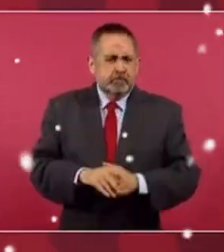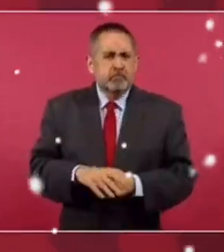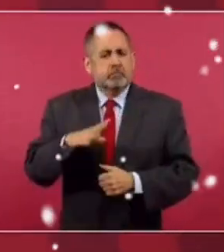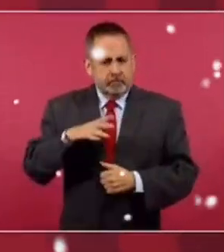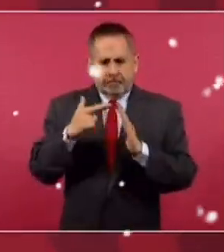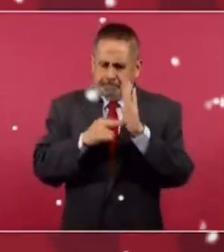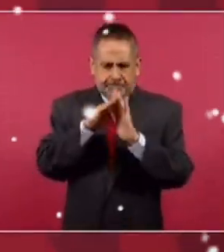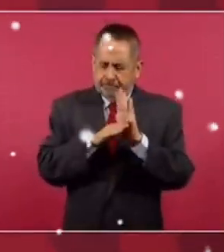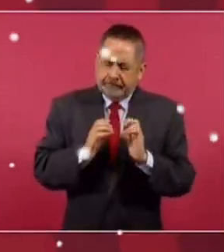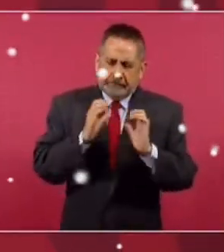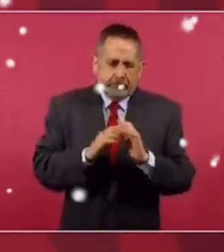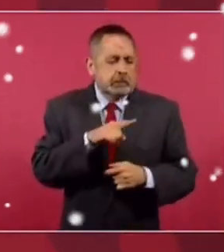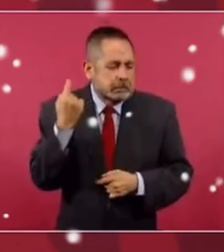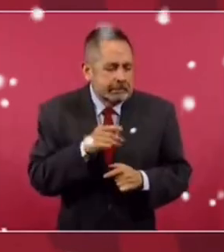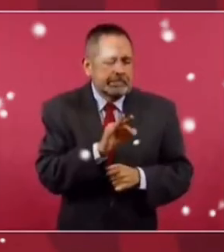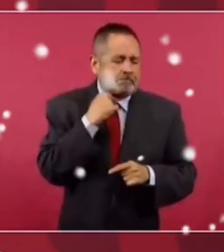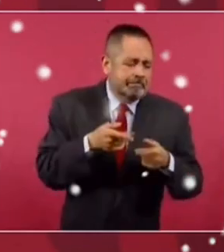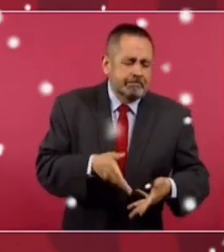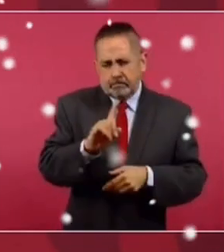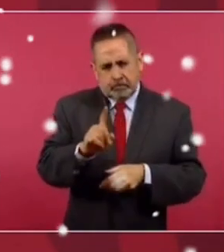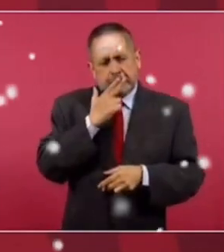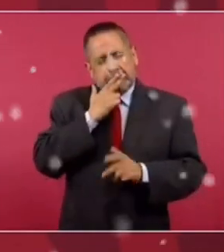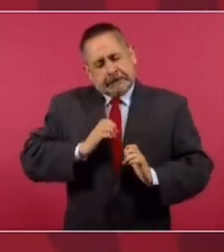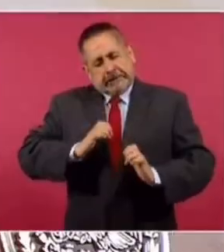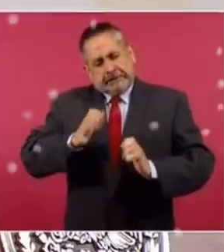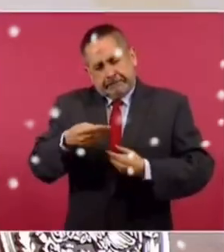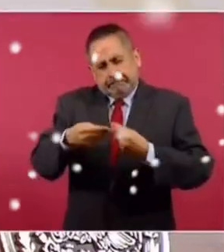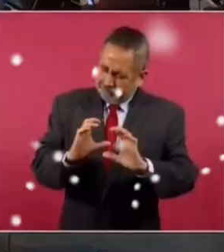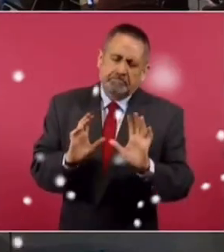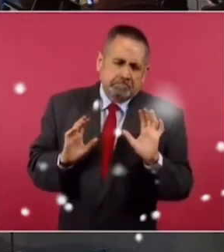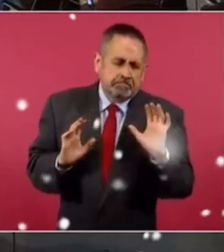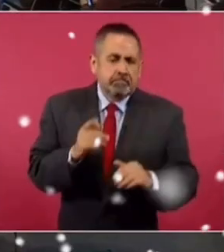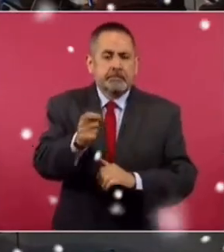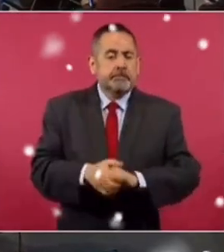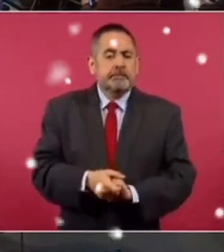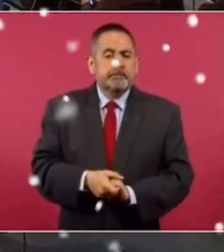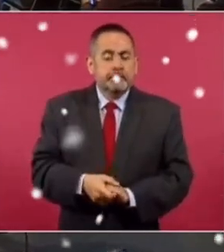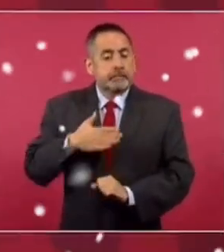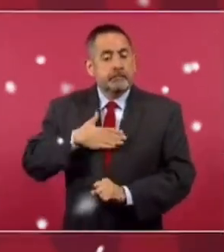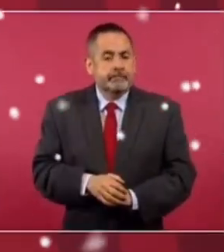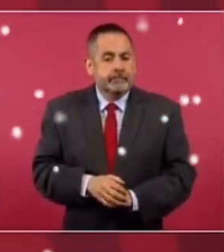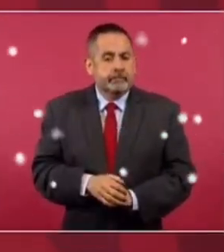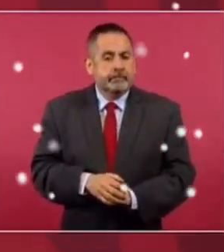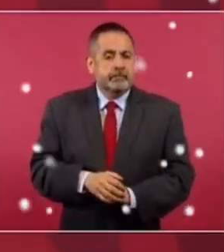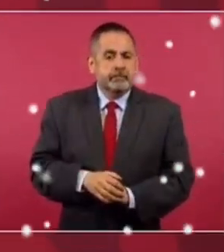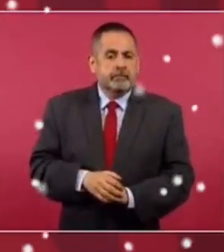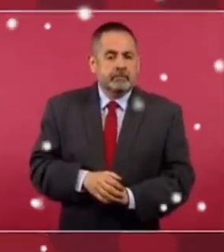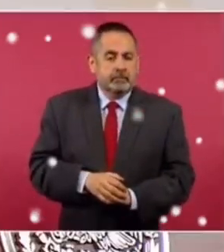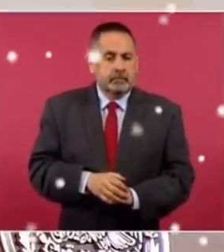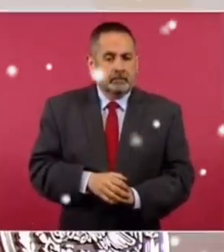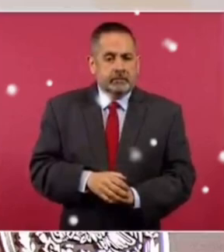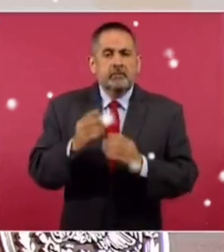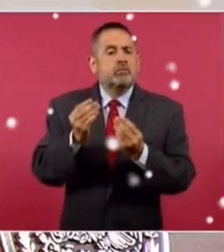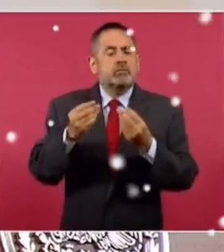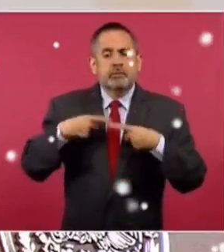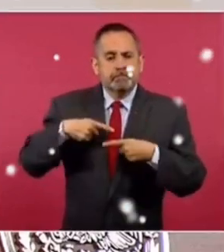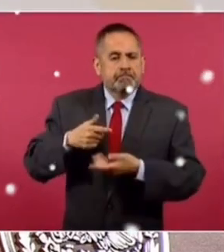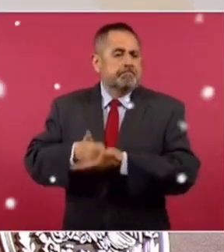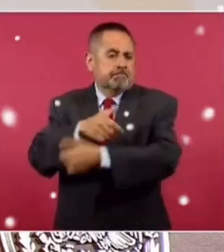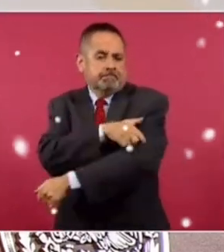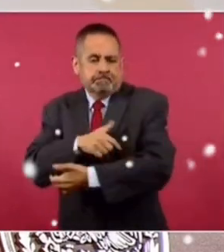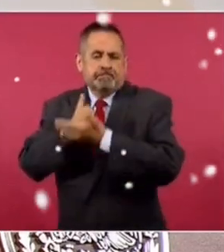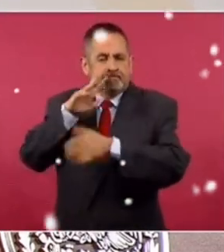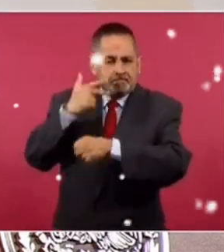Hay un mecanismo, procuramos que no se desperdicien, que no haya caducidad. Este gobierno nuestro tiene muchos servidores públicos